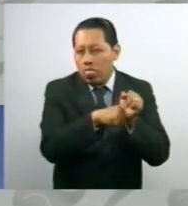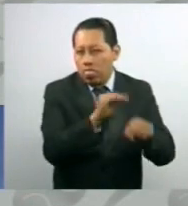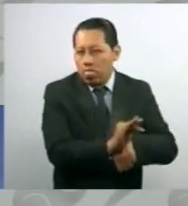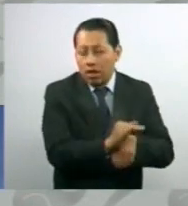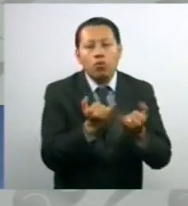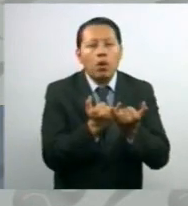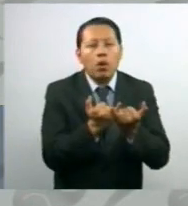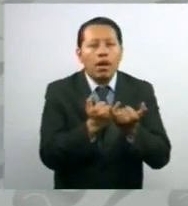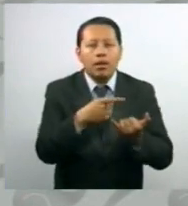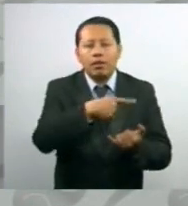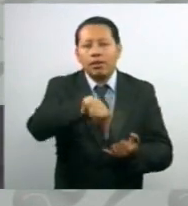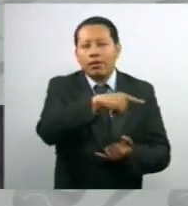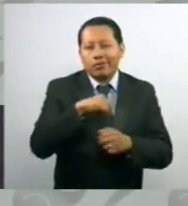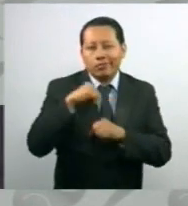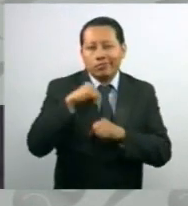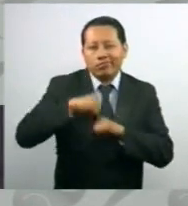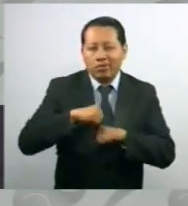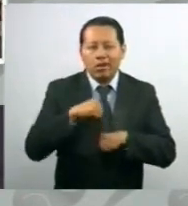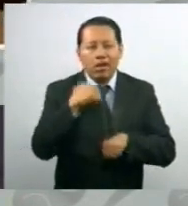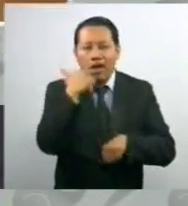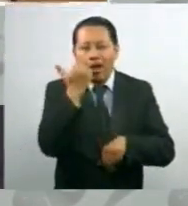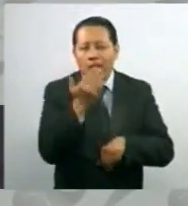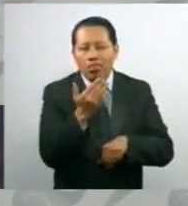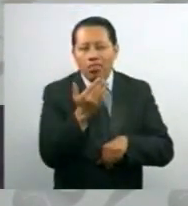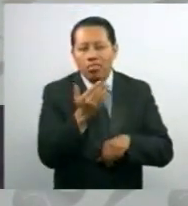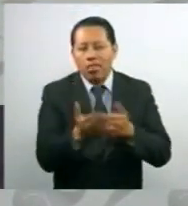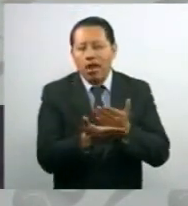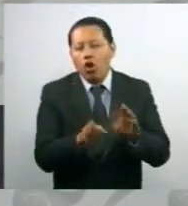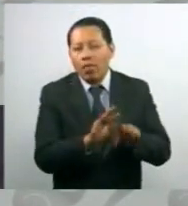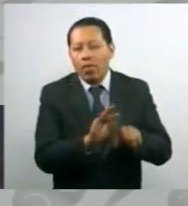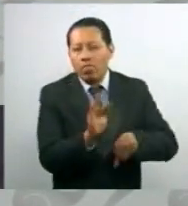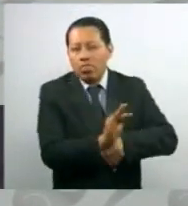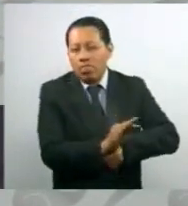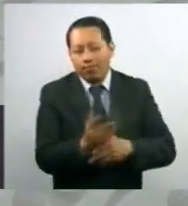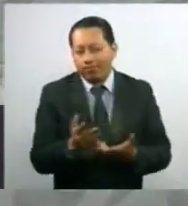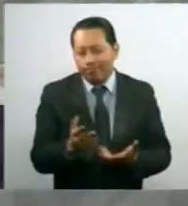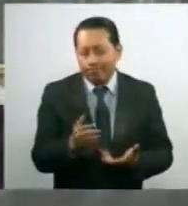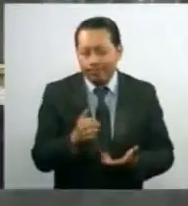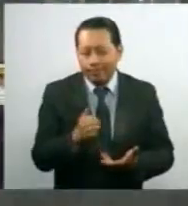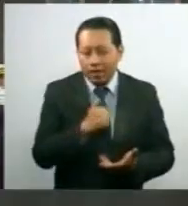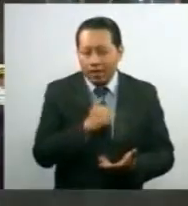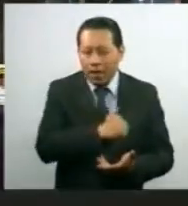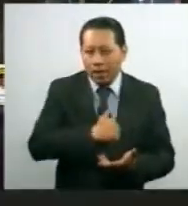sus funcionarios. Es cuanto, Presidenta. Gracias, Senadora Reynoso Sánchez.